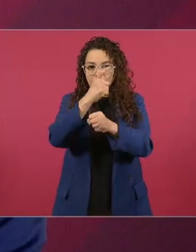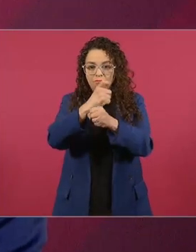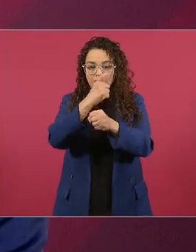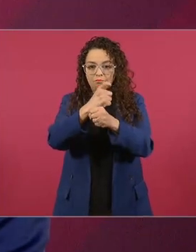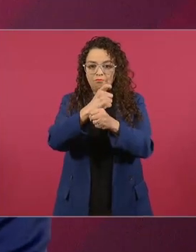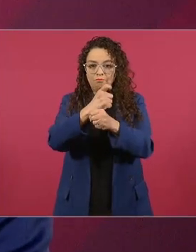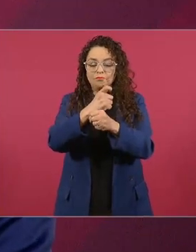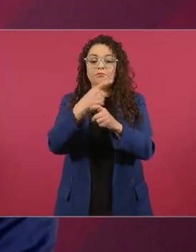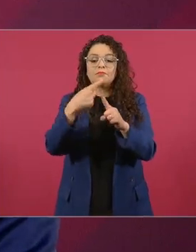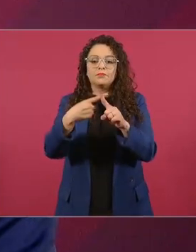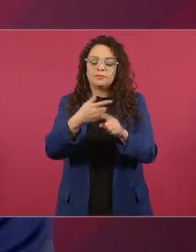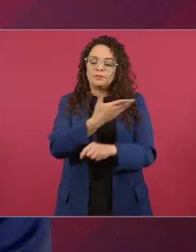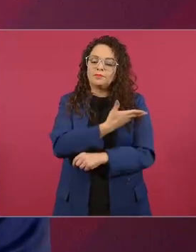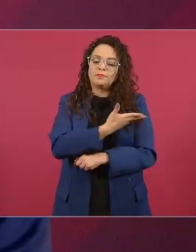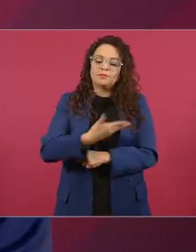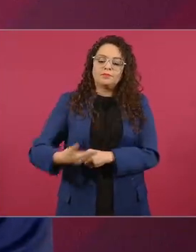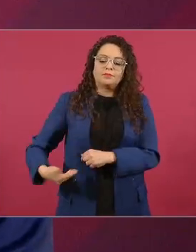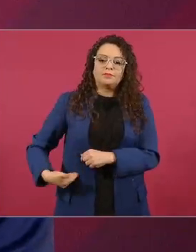ministros eran